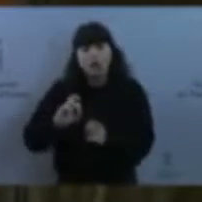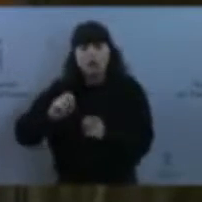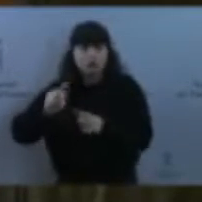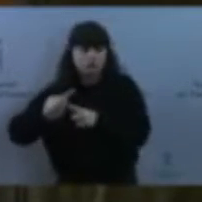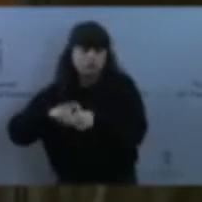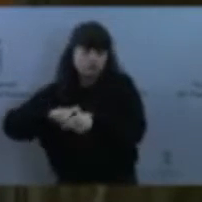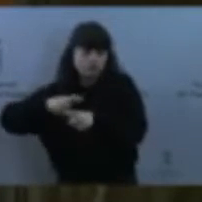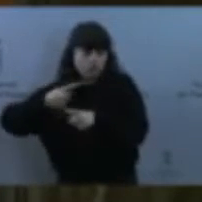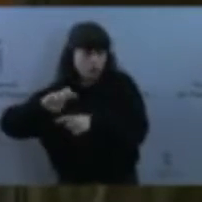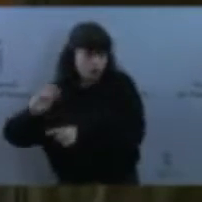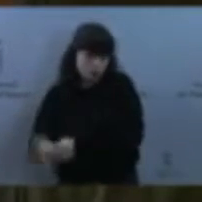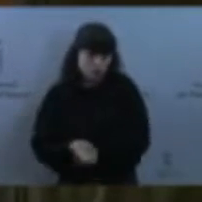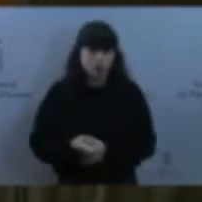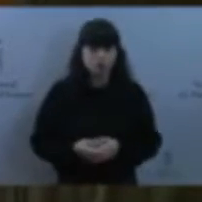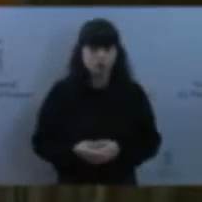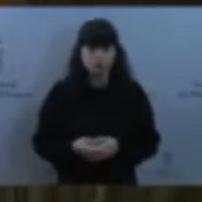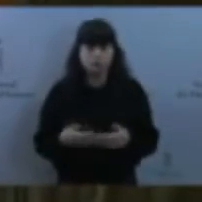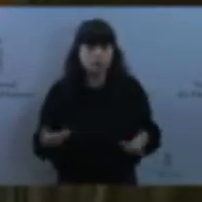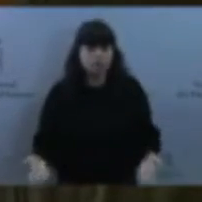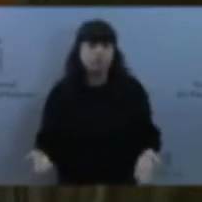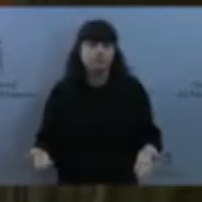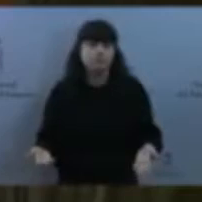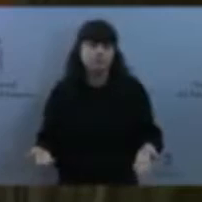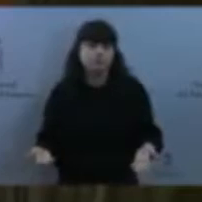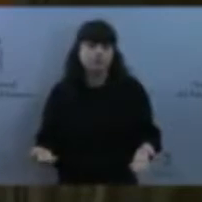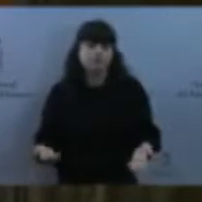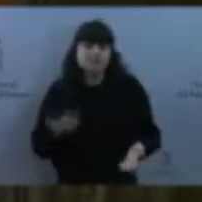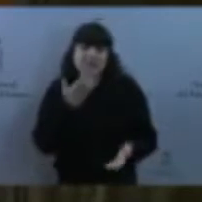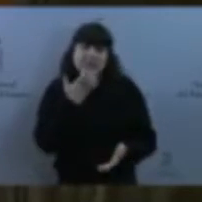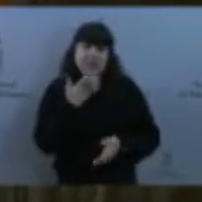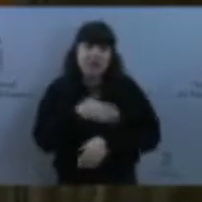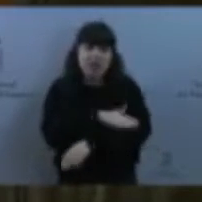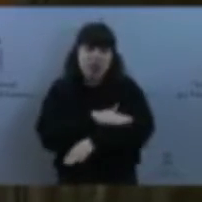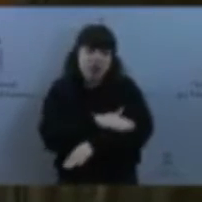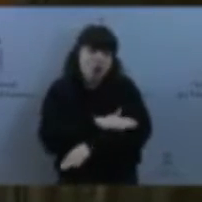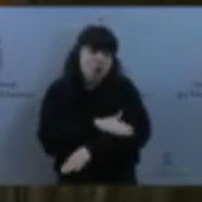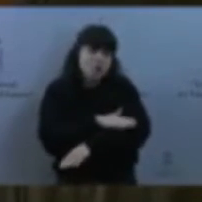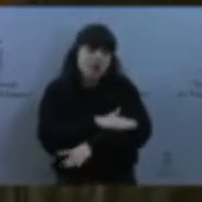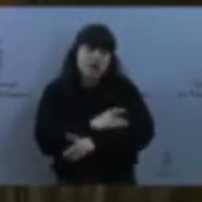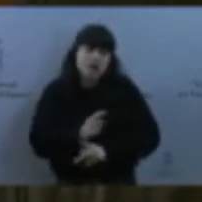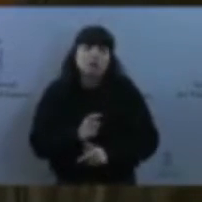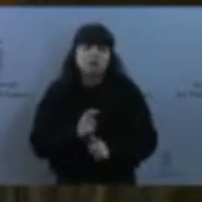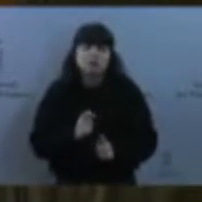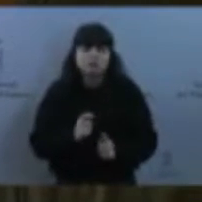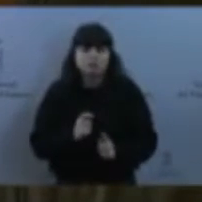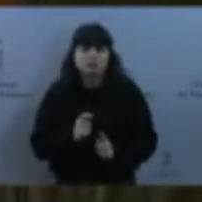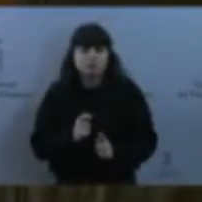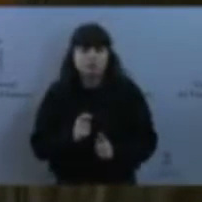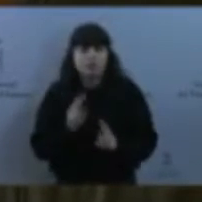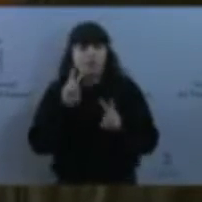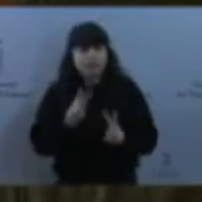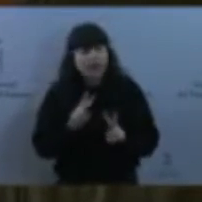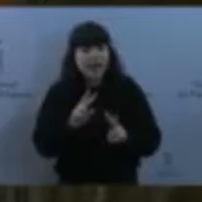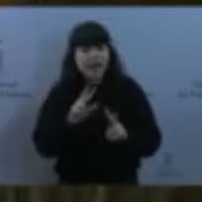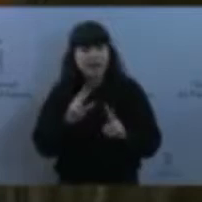o no tiene la Administración instrumentos para abordar los incumplimientos o las… creo que es